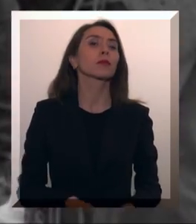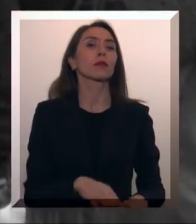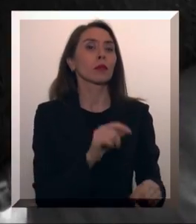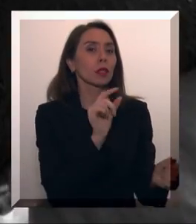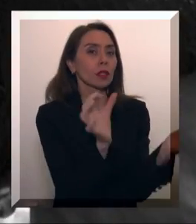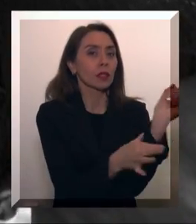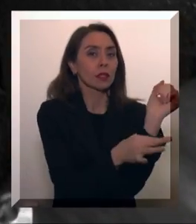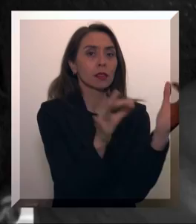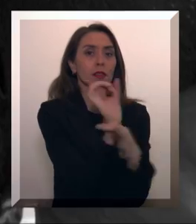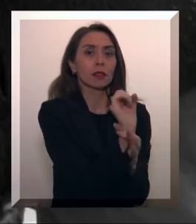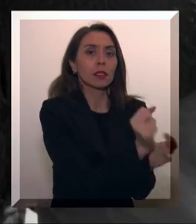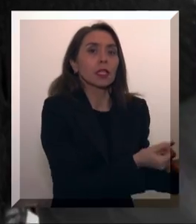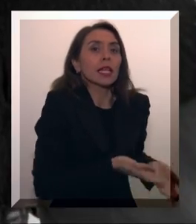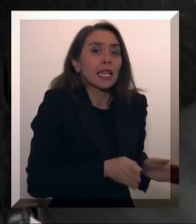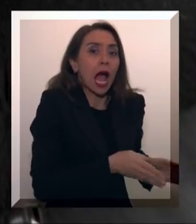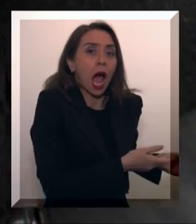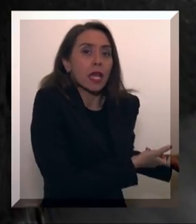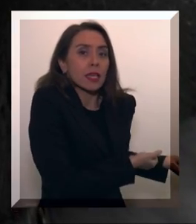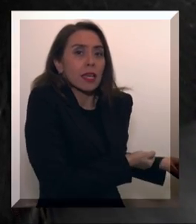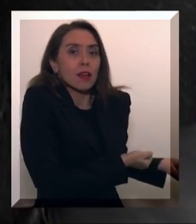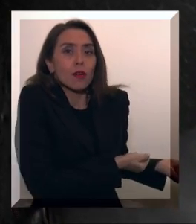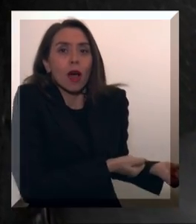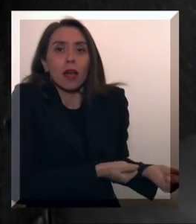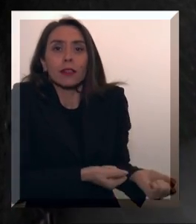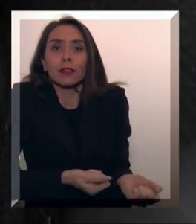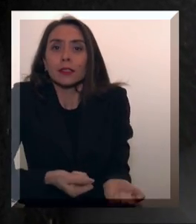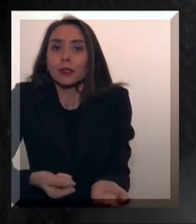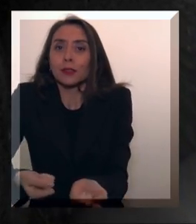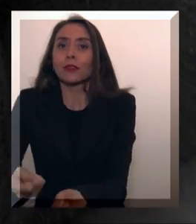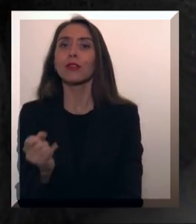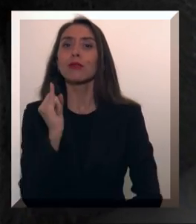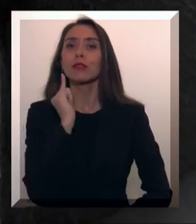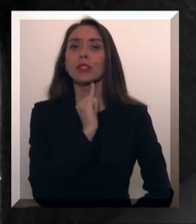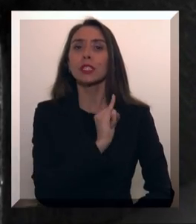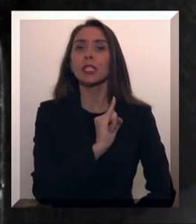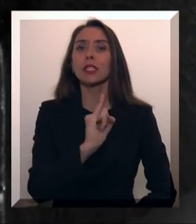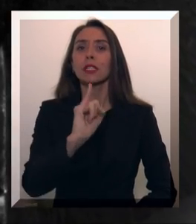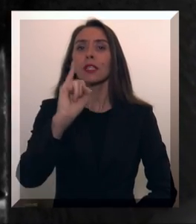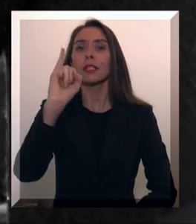y sin lastima con grillo por la calle lo arrastraron, sí.